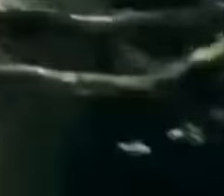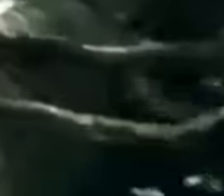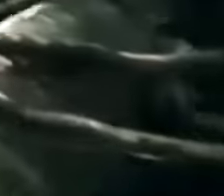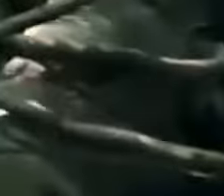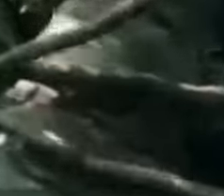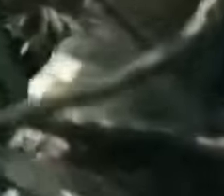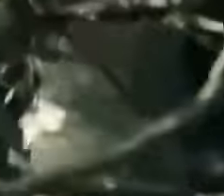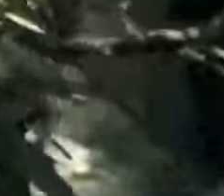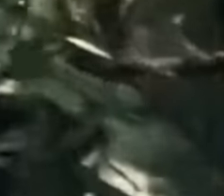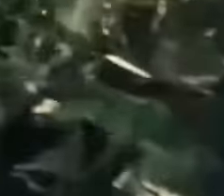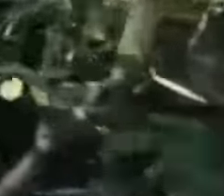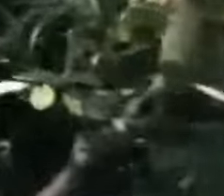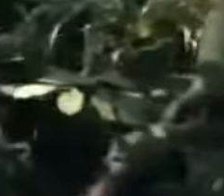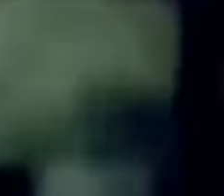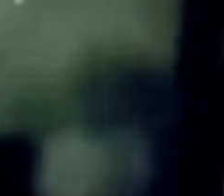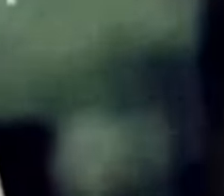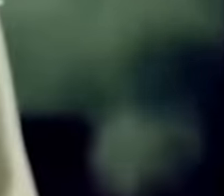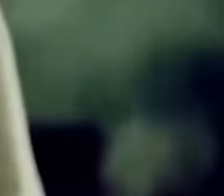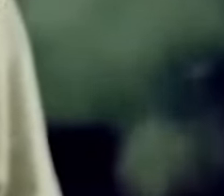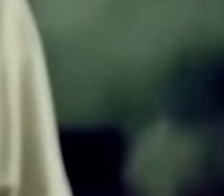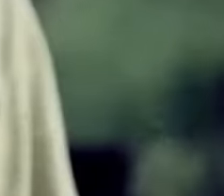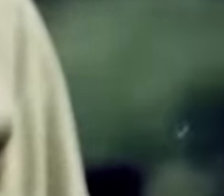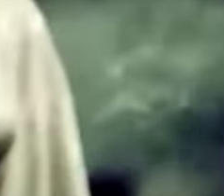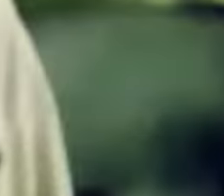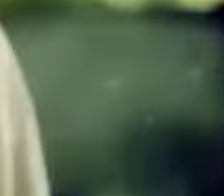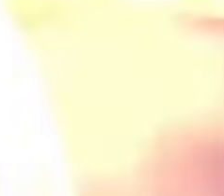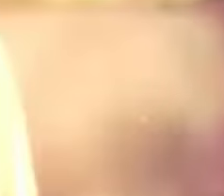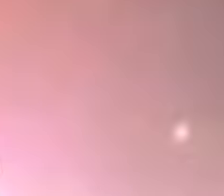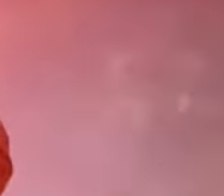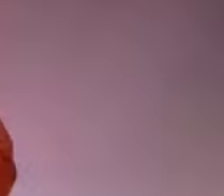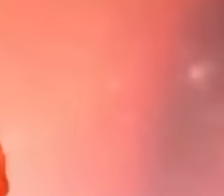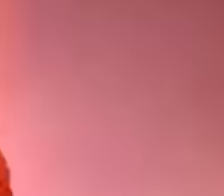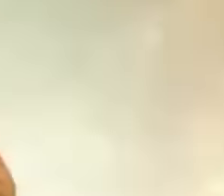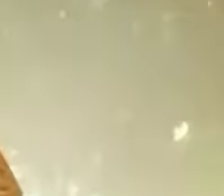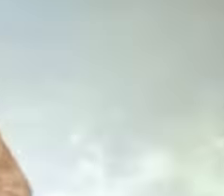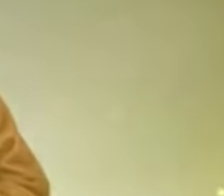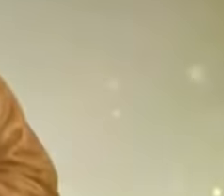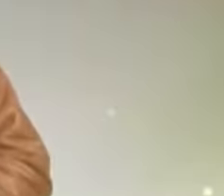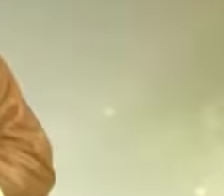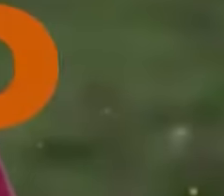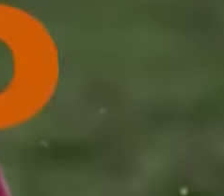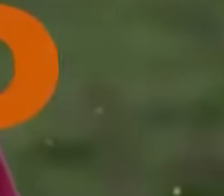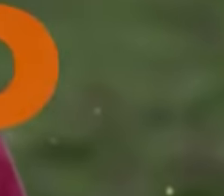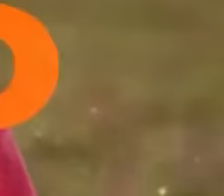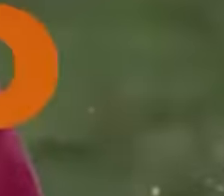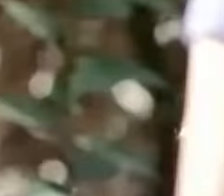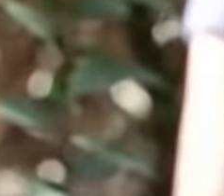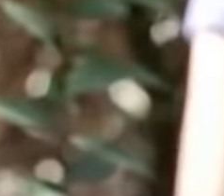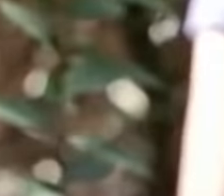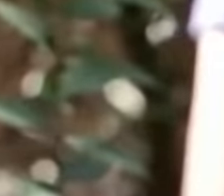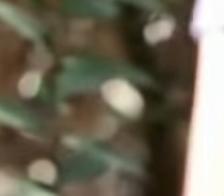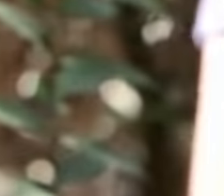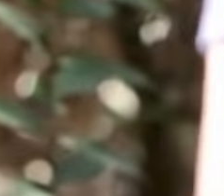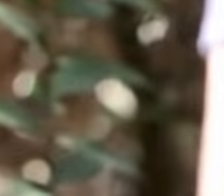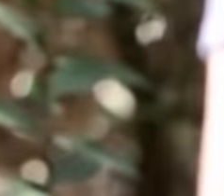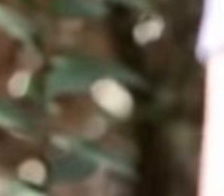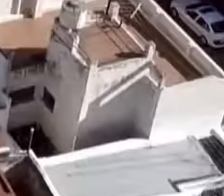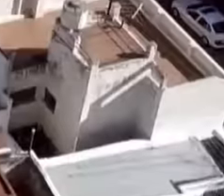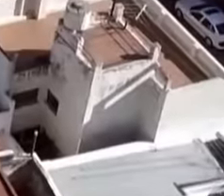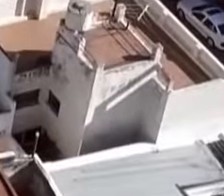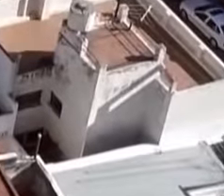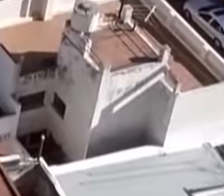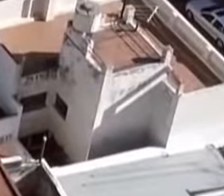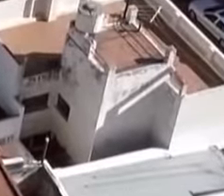Tenemos que trabajar para salvar esta civilización, querido hermano. La transición ya empezó. Es una transformación